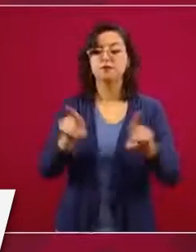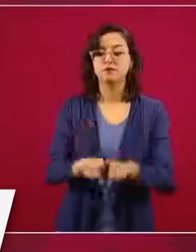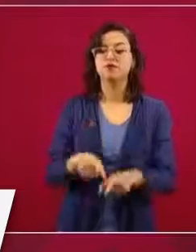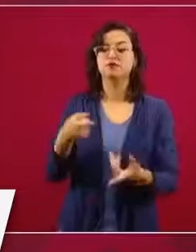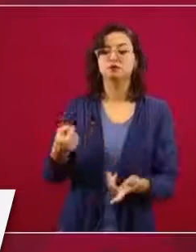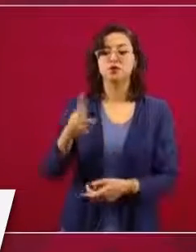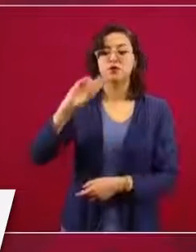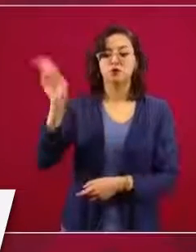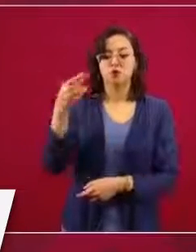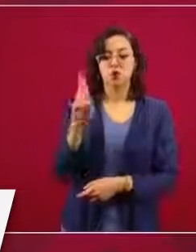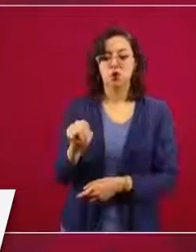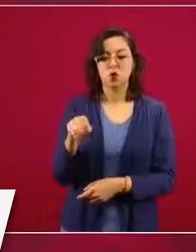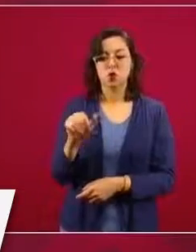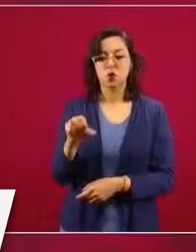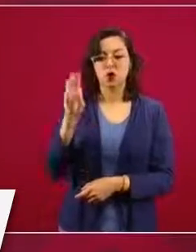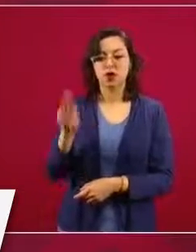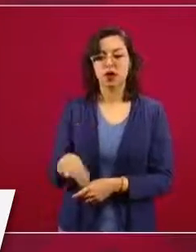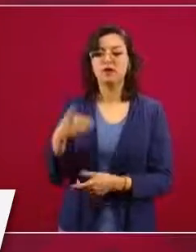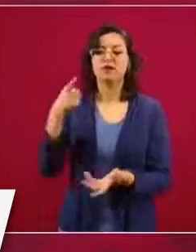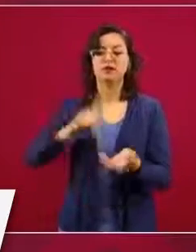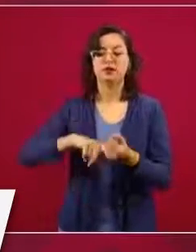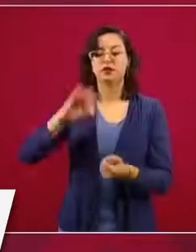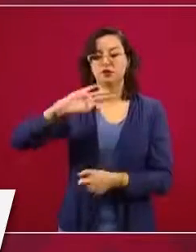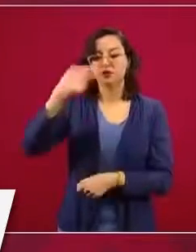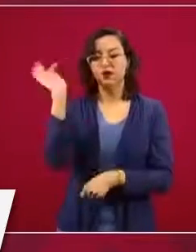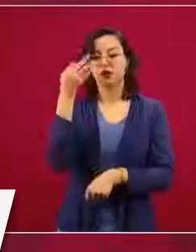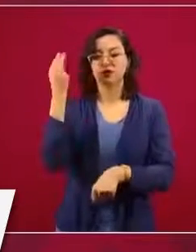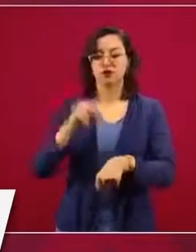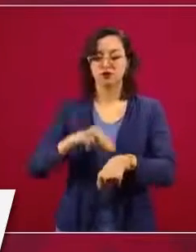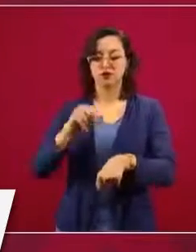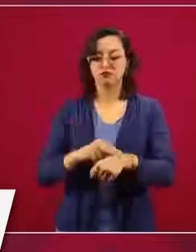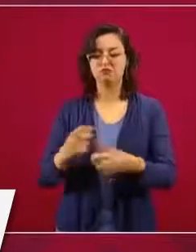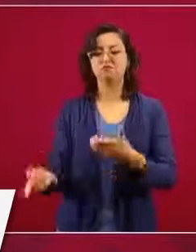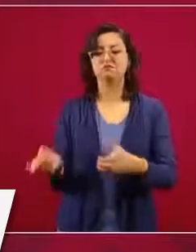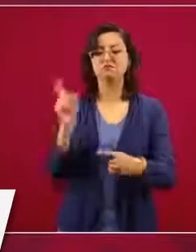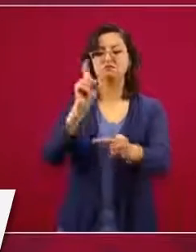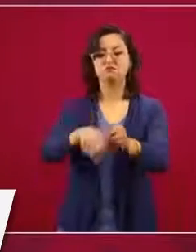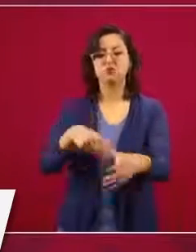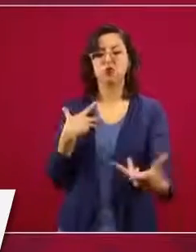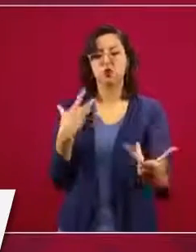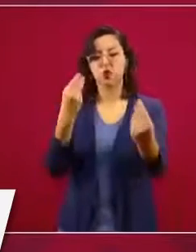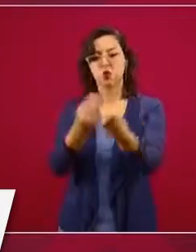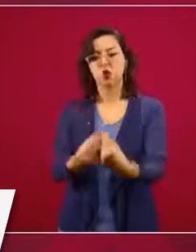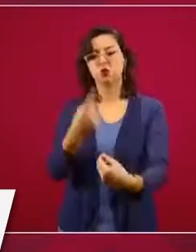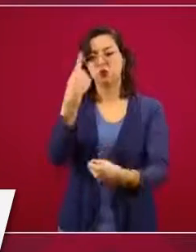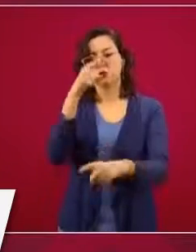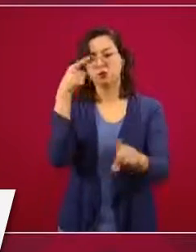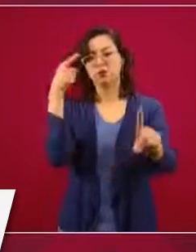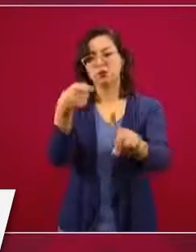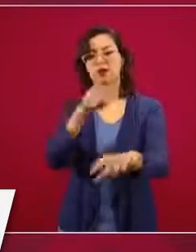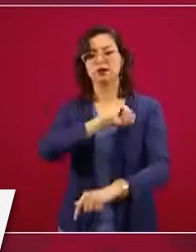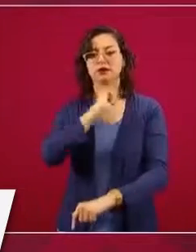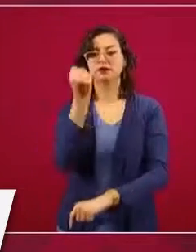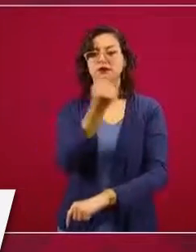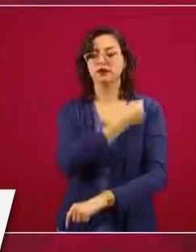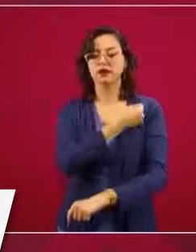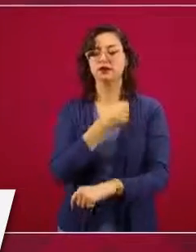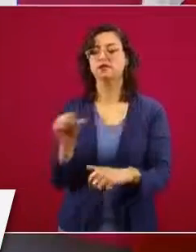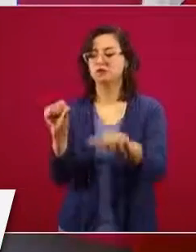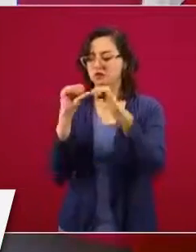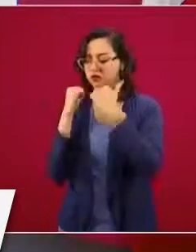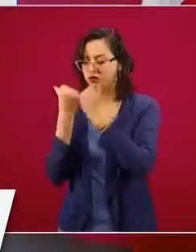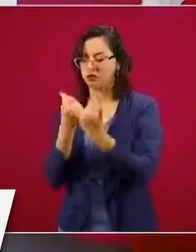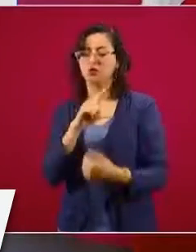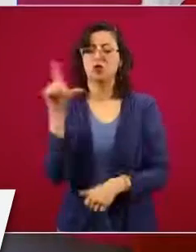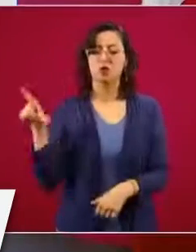Medicina se suma a esta gran iniciativa, Juntos por la Salud, con el sector social, por supuesto con el gobierno